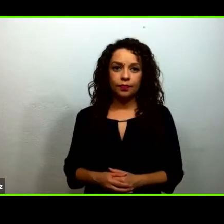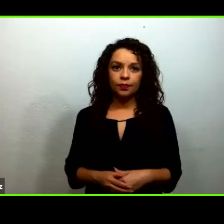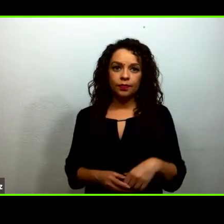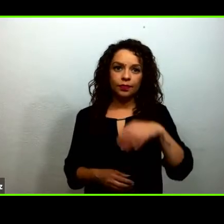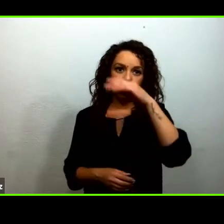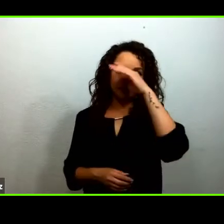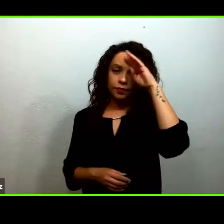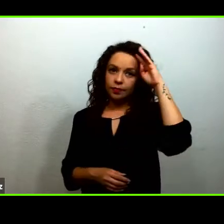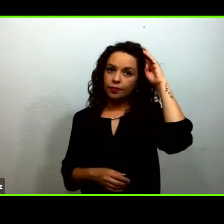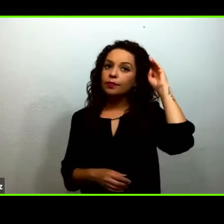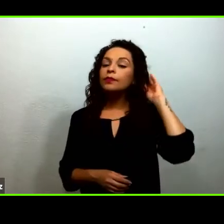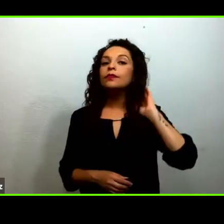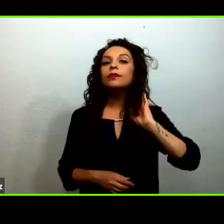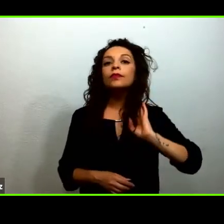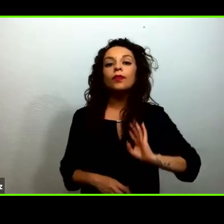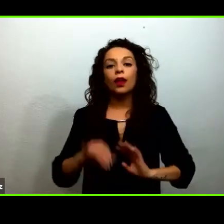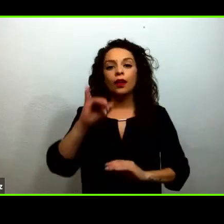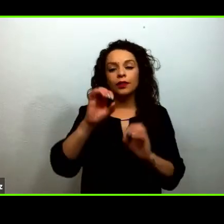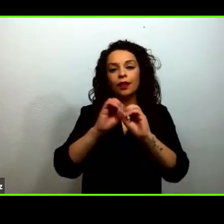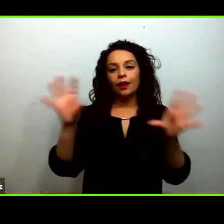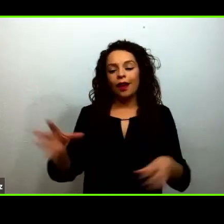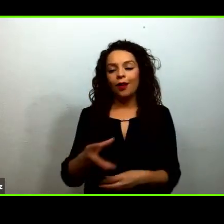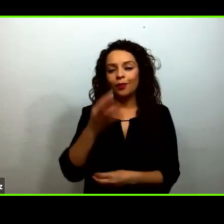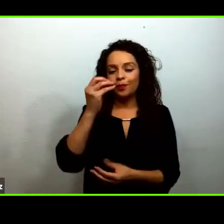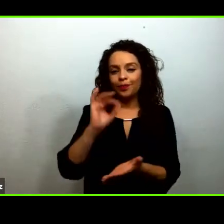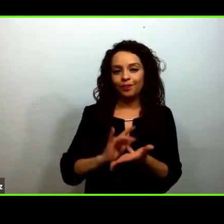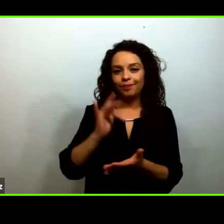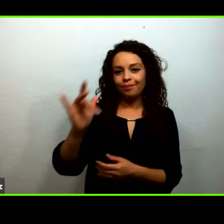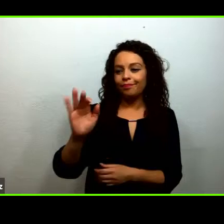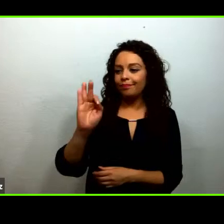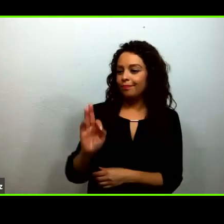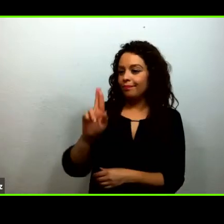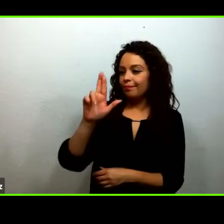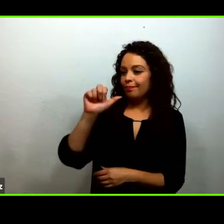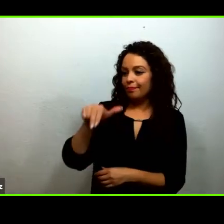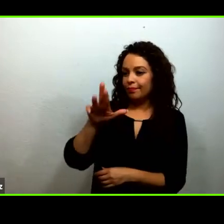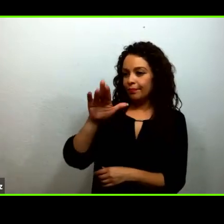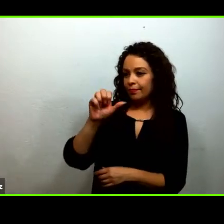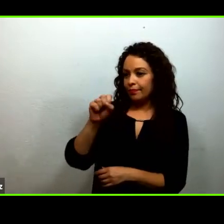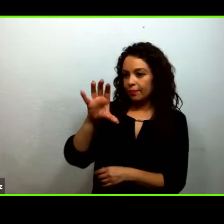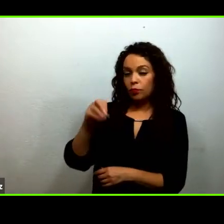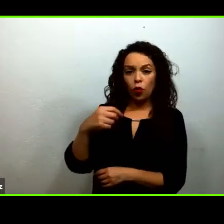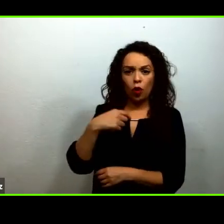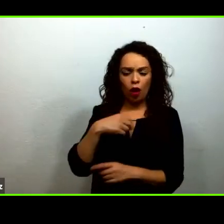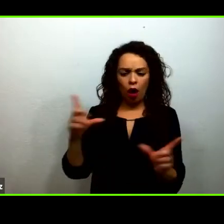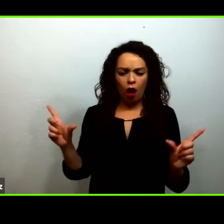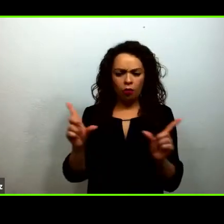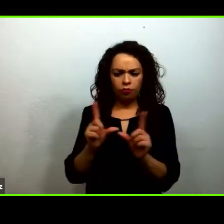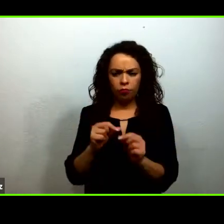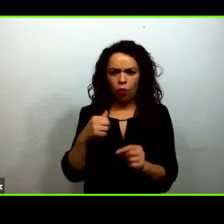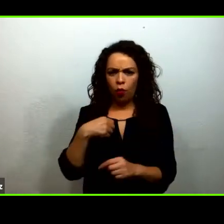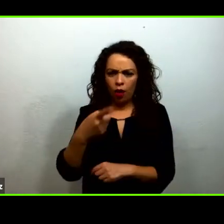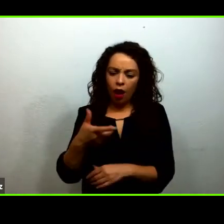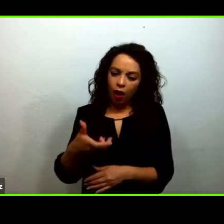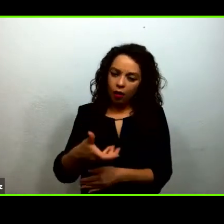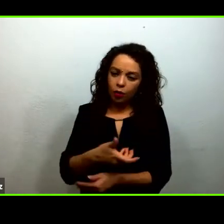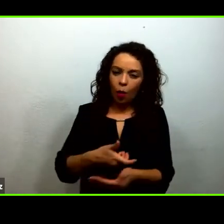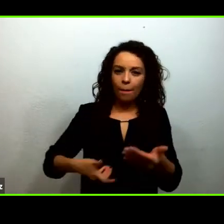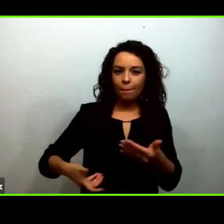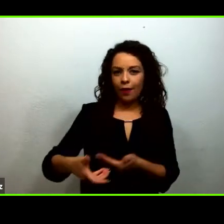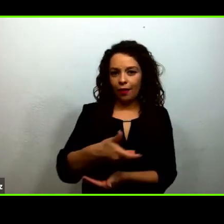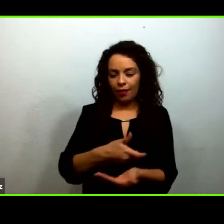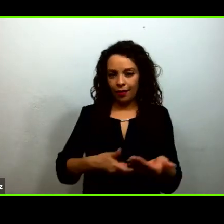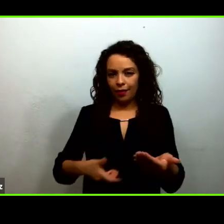Muy bien, muchas gracias, Francisco. Pues muy brevemente voy a tratar de compartirles lo que requeriría